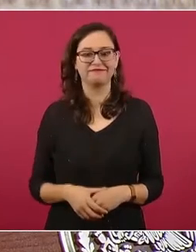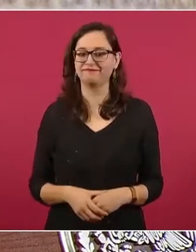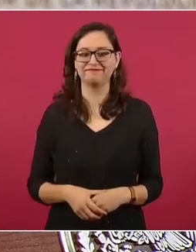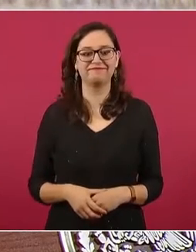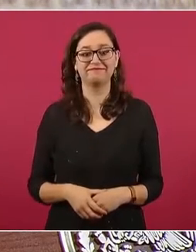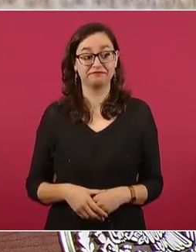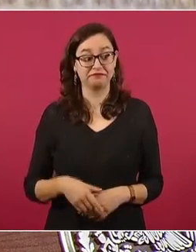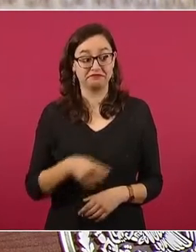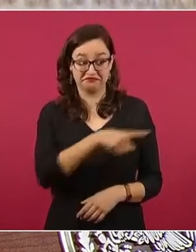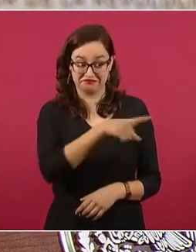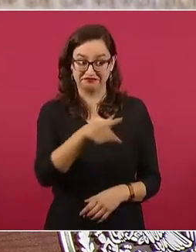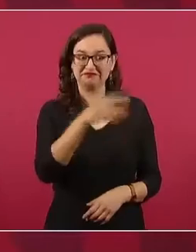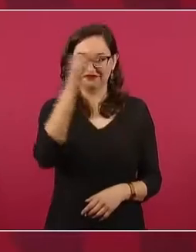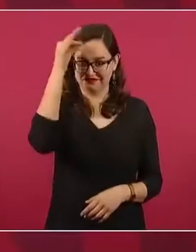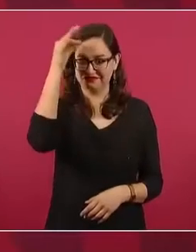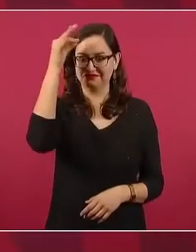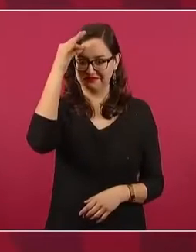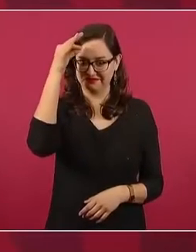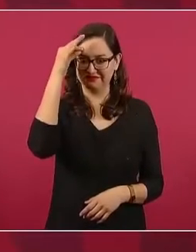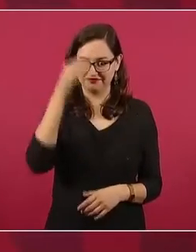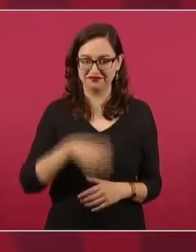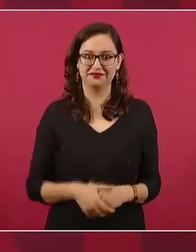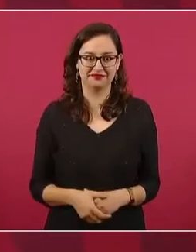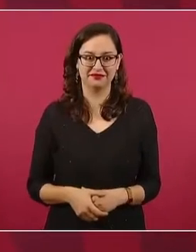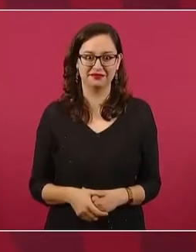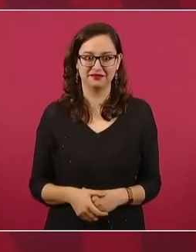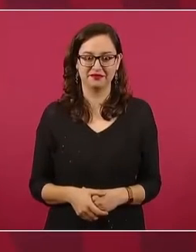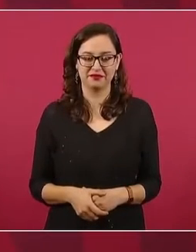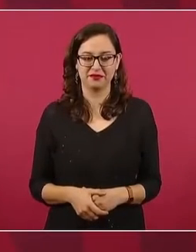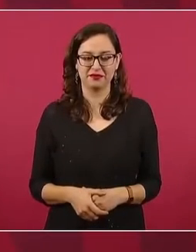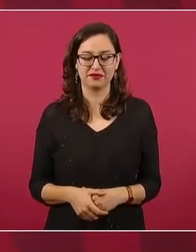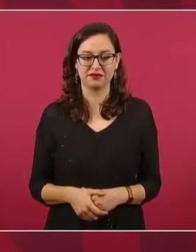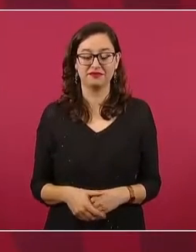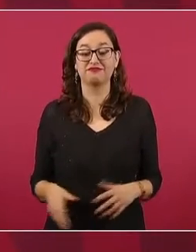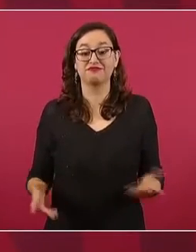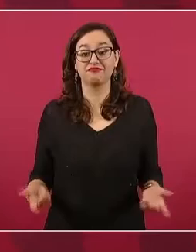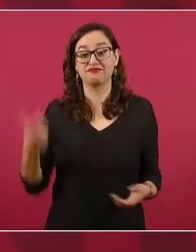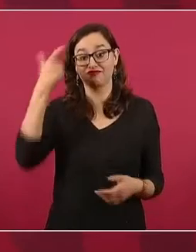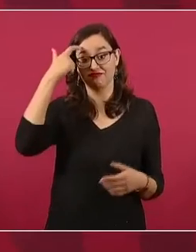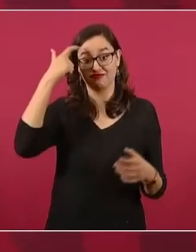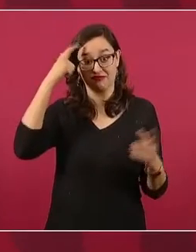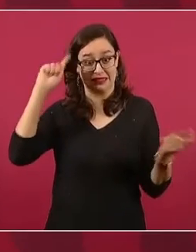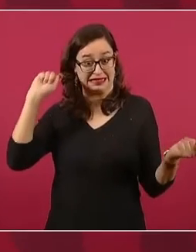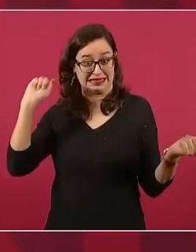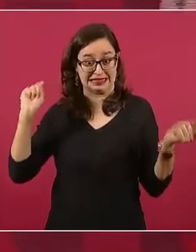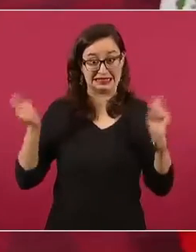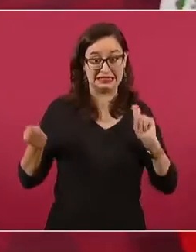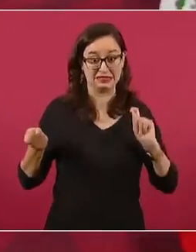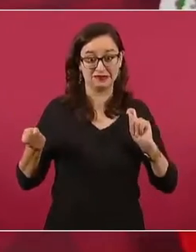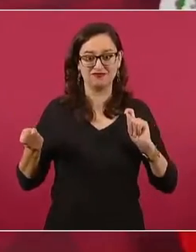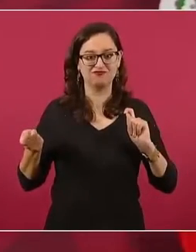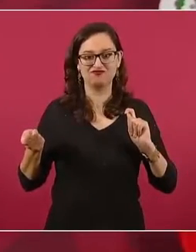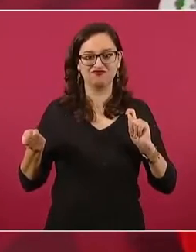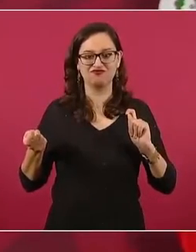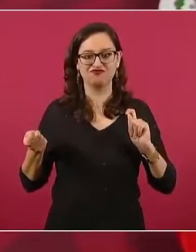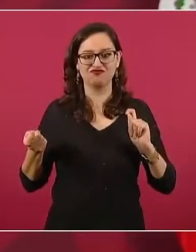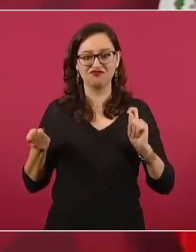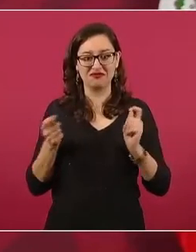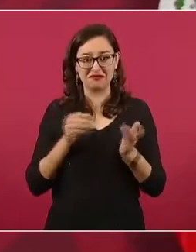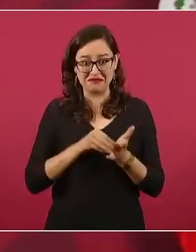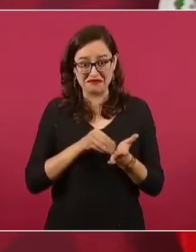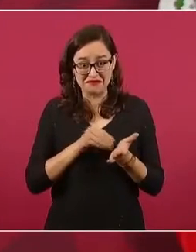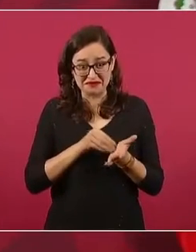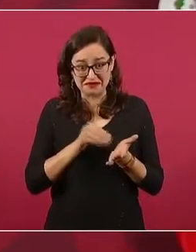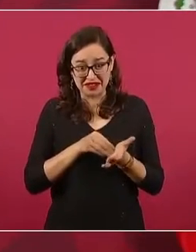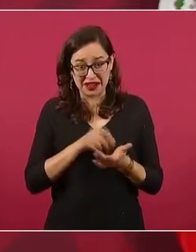es el que piensa que el pueblo es tonto. Entonces, mientras no cambien eso, no van a poder